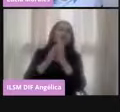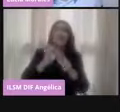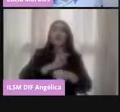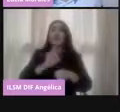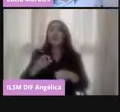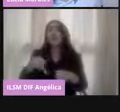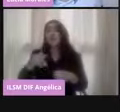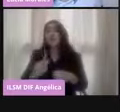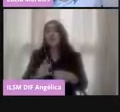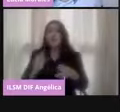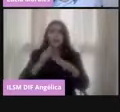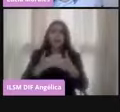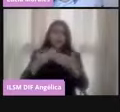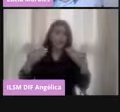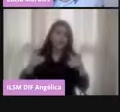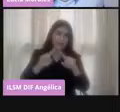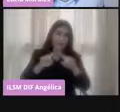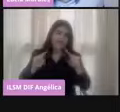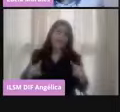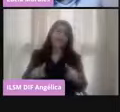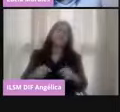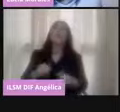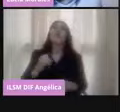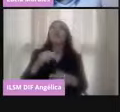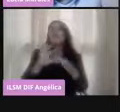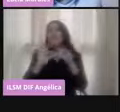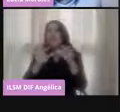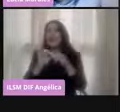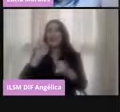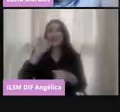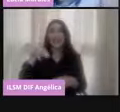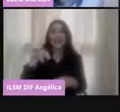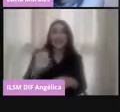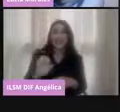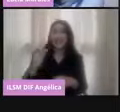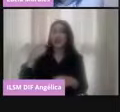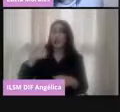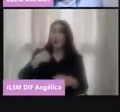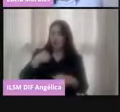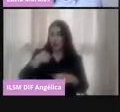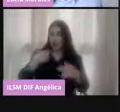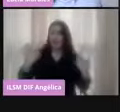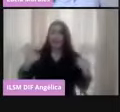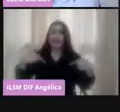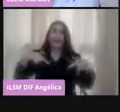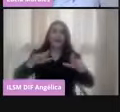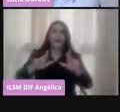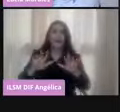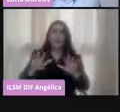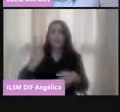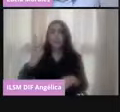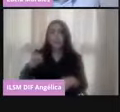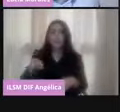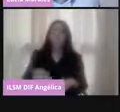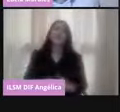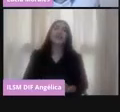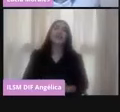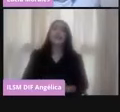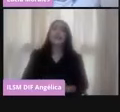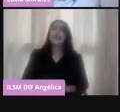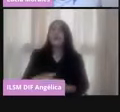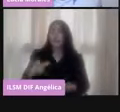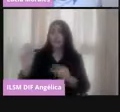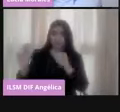hablarles un poquito del Instituto Nacional Electoral, que es a quien dignamente hoy represento en este foro, y si me apoyan con la siguiente, por favor.